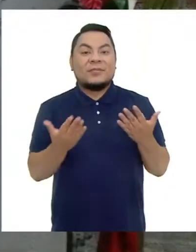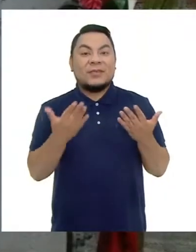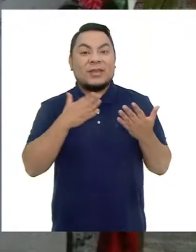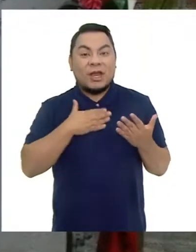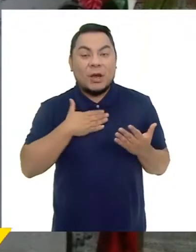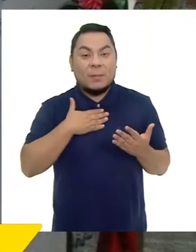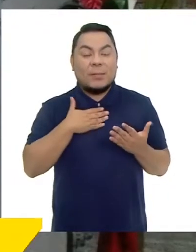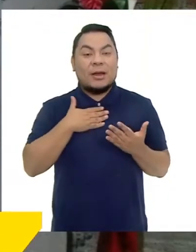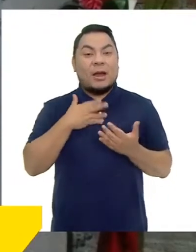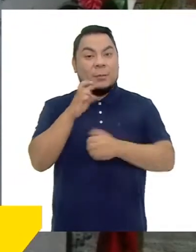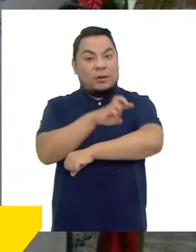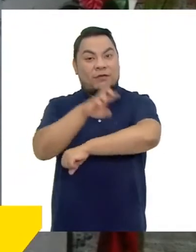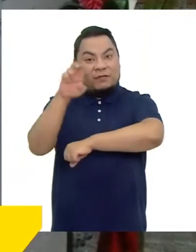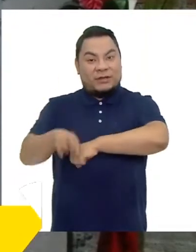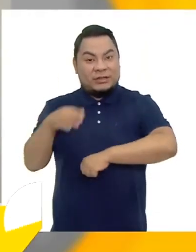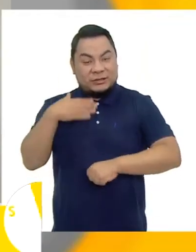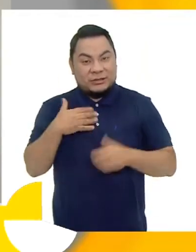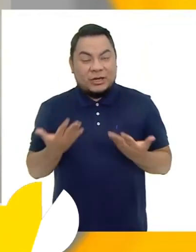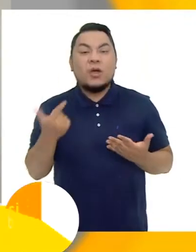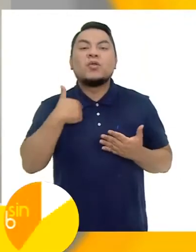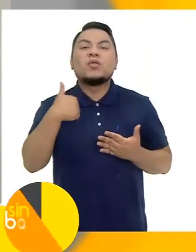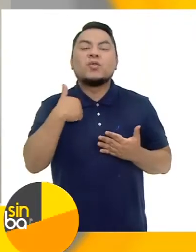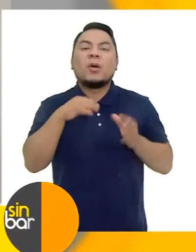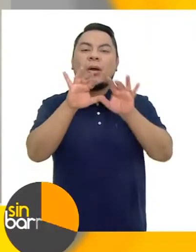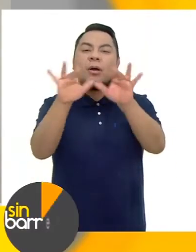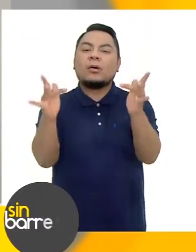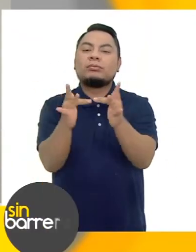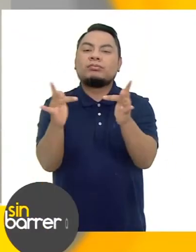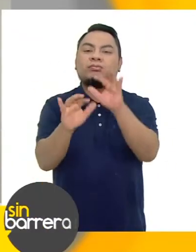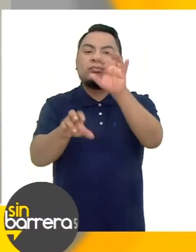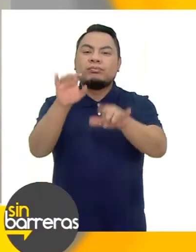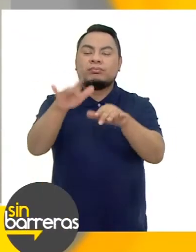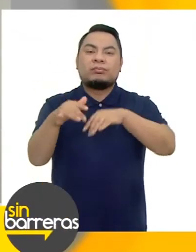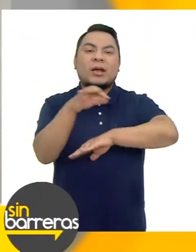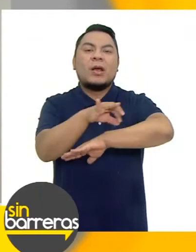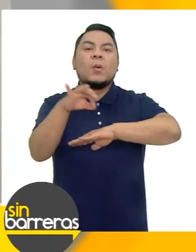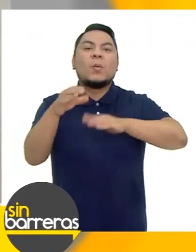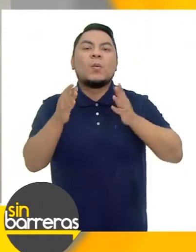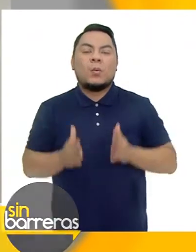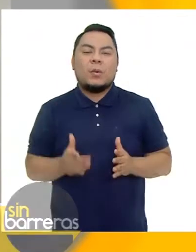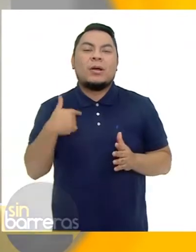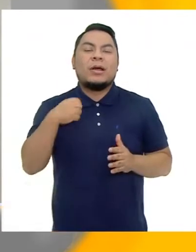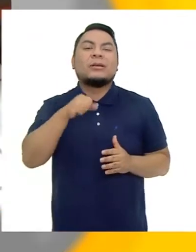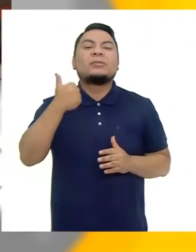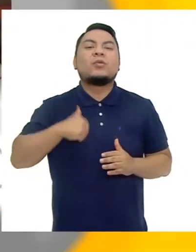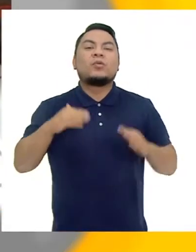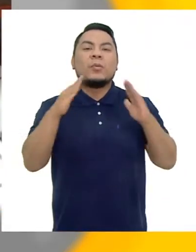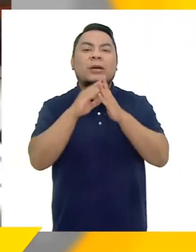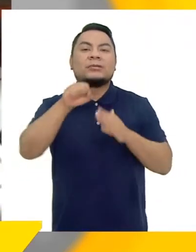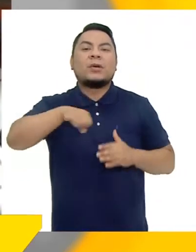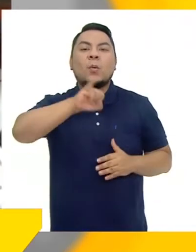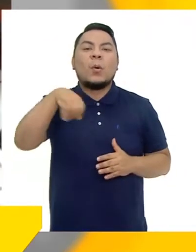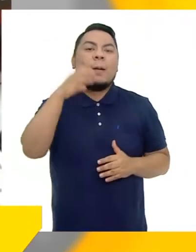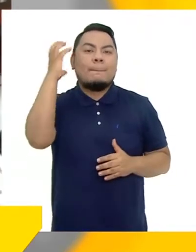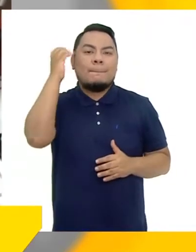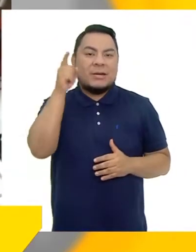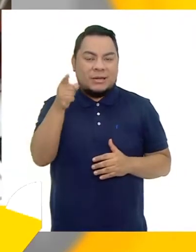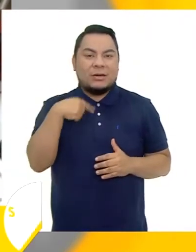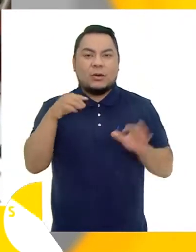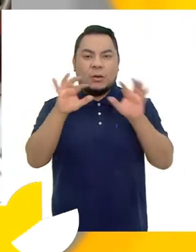Sobre mi carrera profesional, yo soy ingeniero de sistemas, trabajo en la Municipalidad San Juan de Miraflores. Y yo también